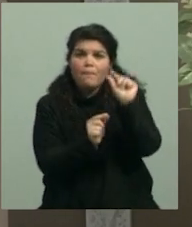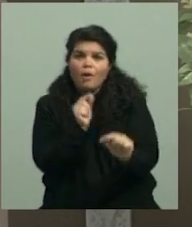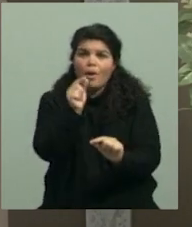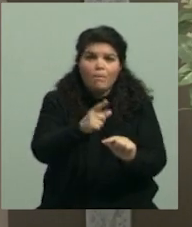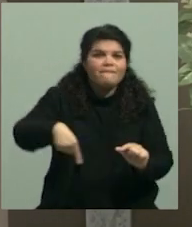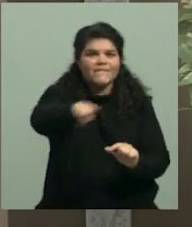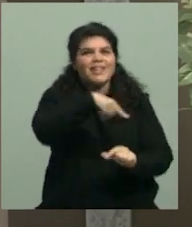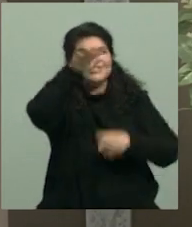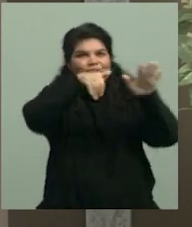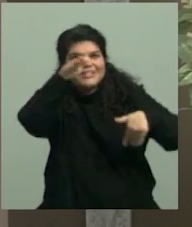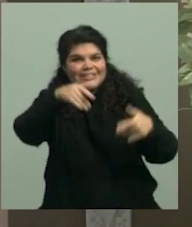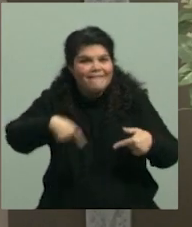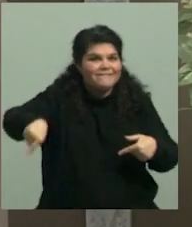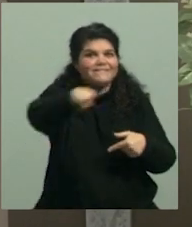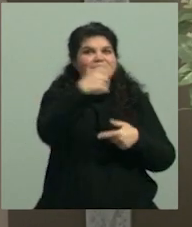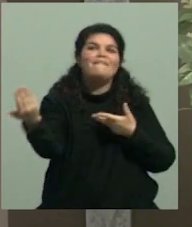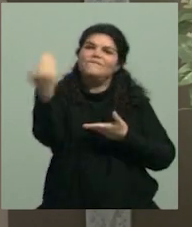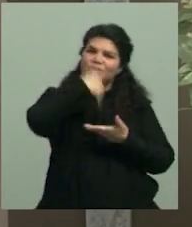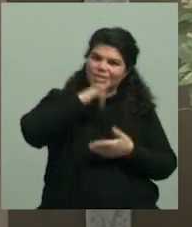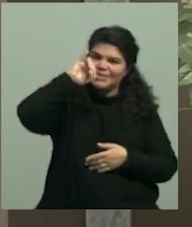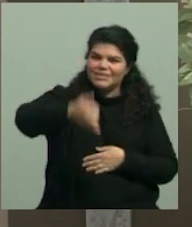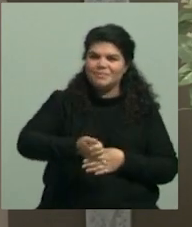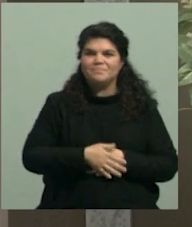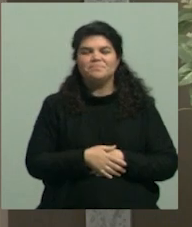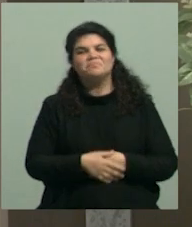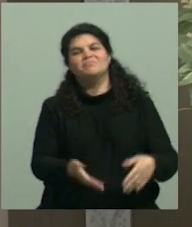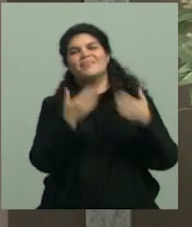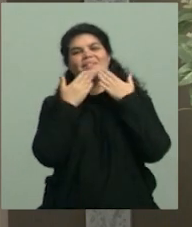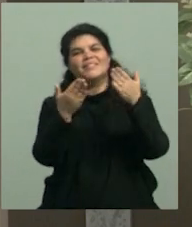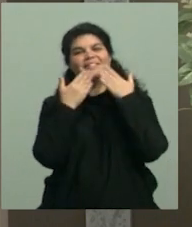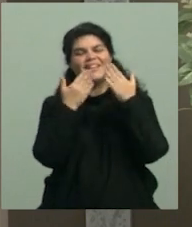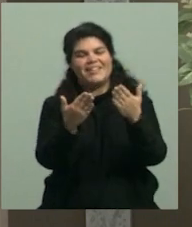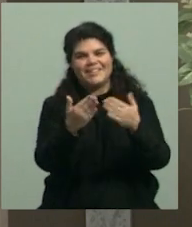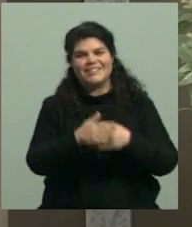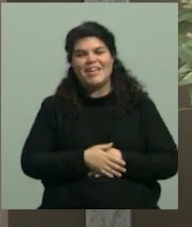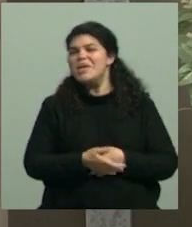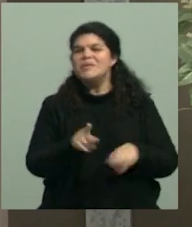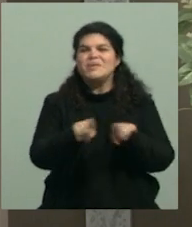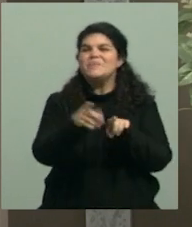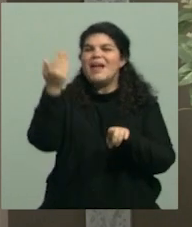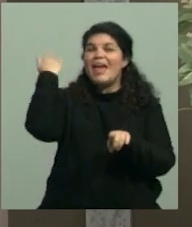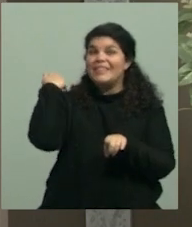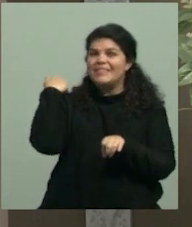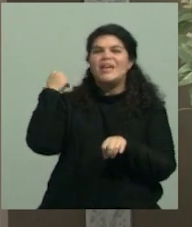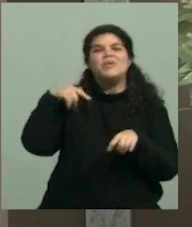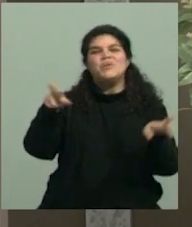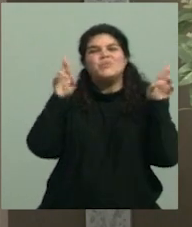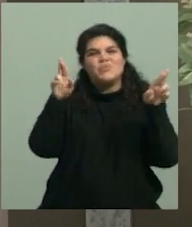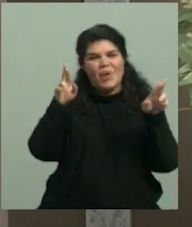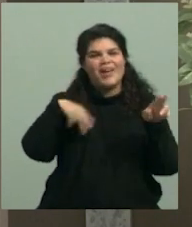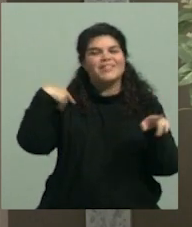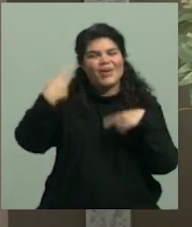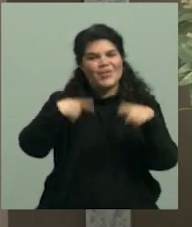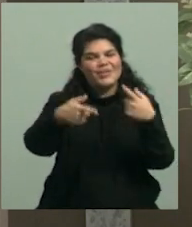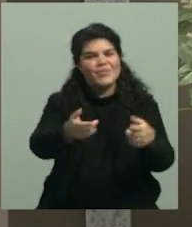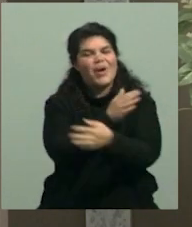gracias Leandro por este ratito, y ojalá tenga una excelente recepción como ya viene teniendo en las ediciones anteriores. Te mandamos un abrazo grande y bueno,